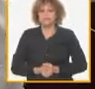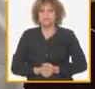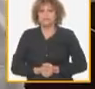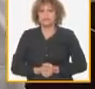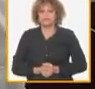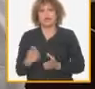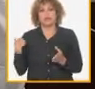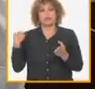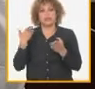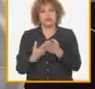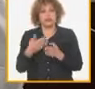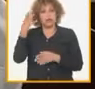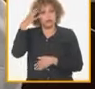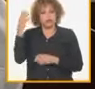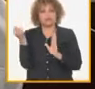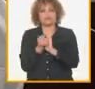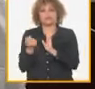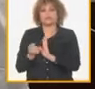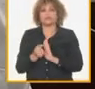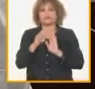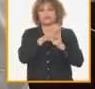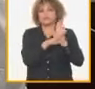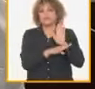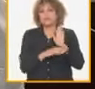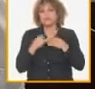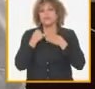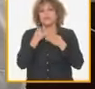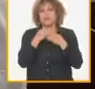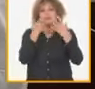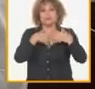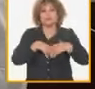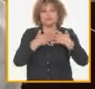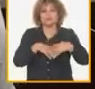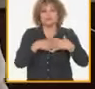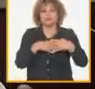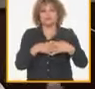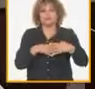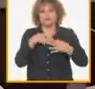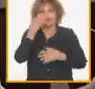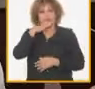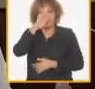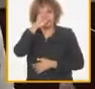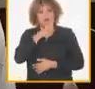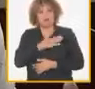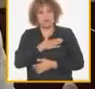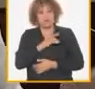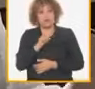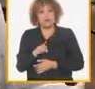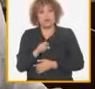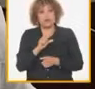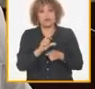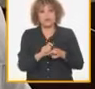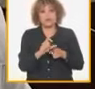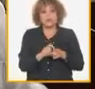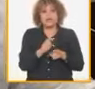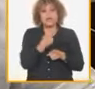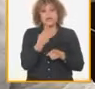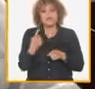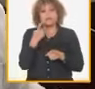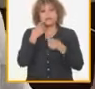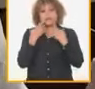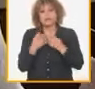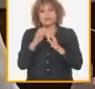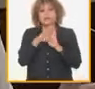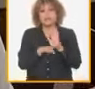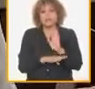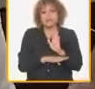aprobado un grupo importante de medidas para apoyar la producción agropecuaria en el país y yo creo que eso es importante también ver cada una de esas medidas que